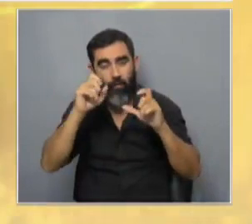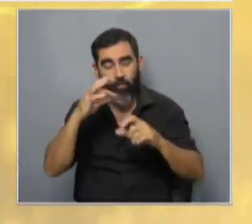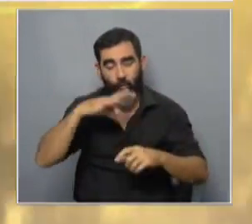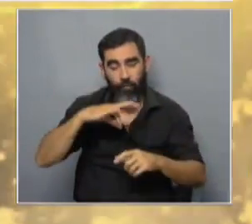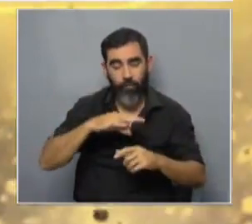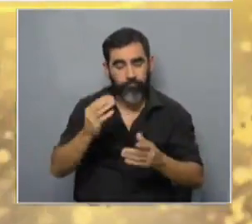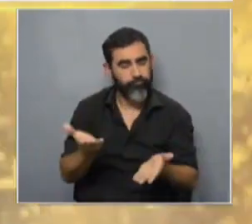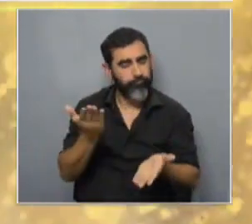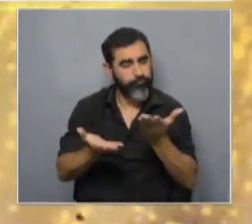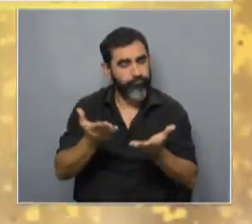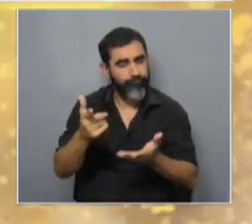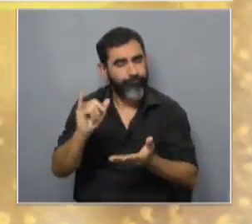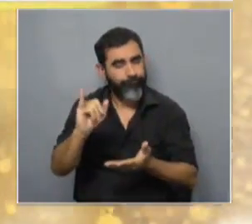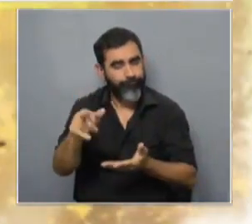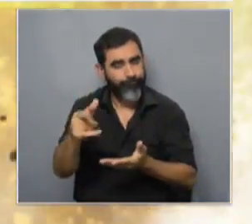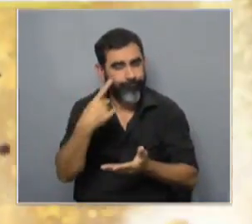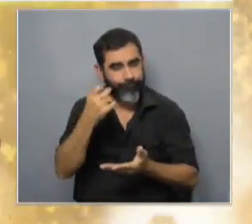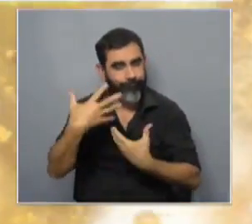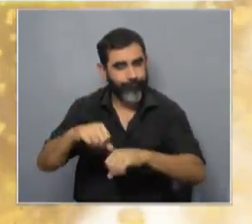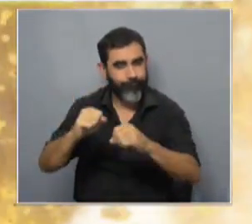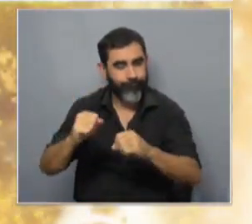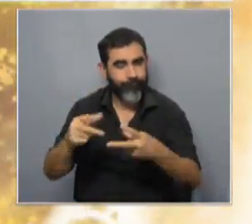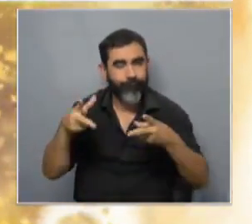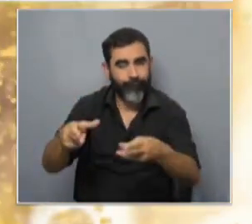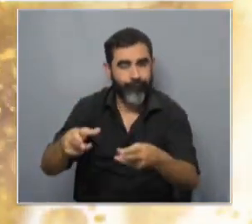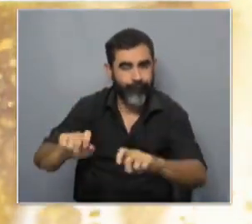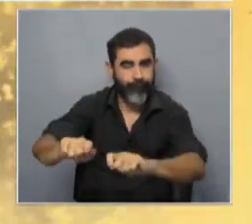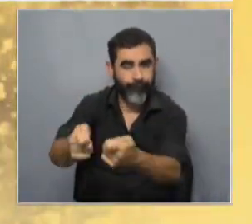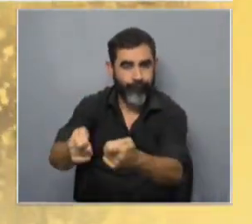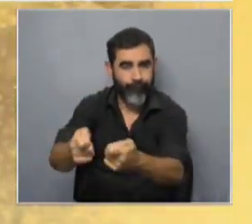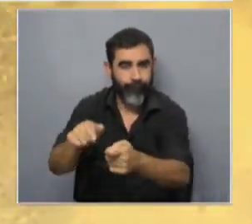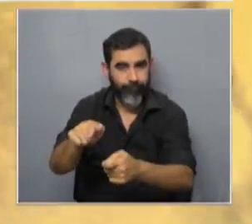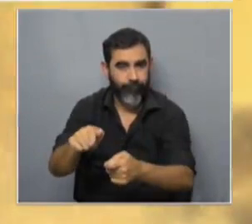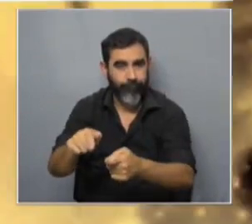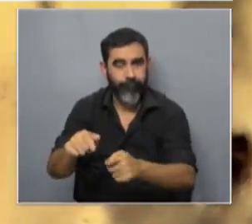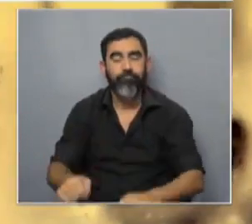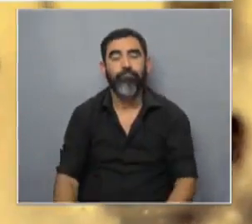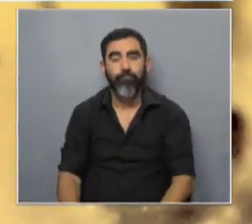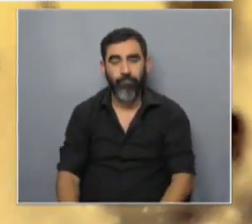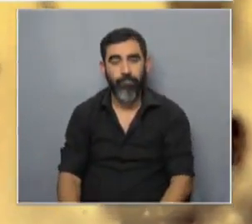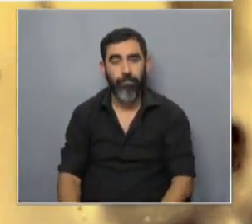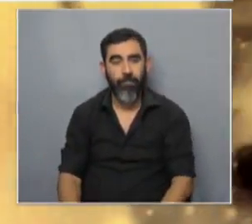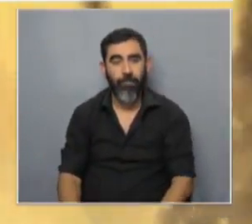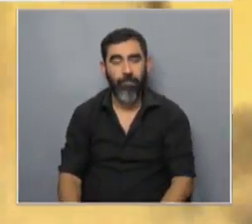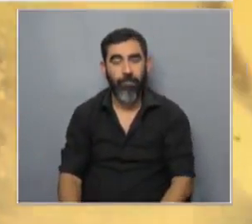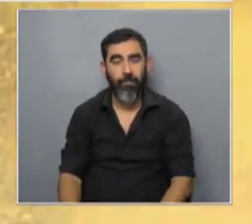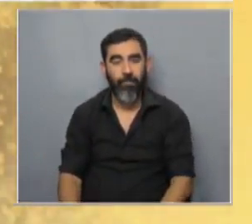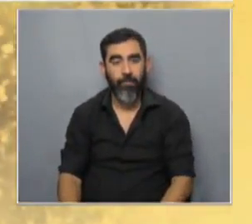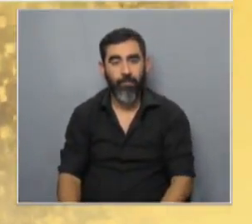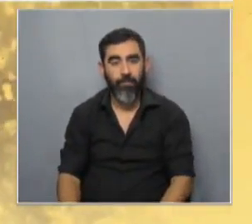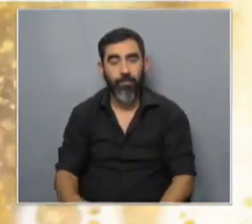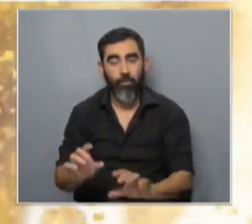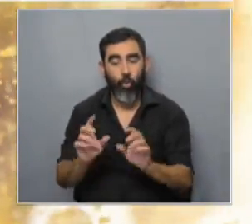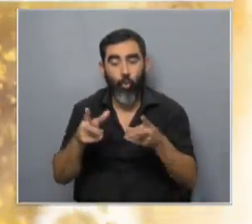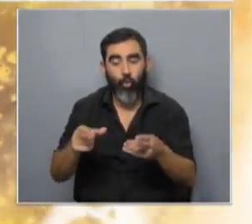reconoces coteja y dices, tu cara encaja con la de esta fotografía y ahora voy a cortar tu material genético. Y entonces paran la